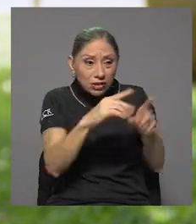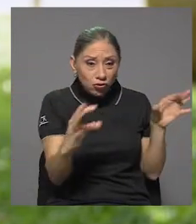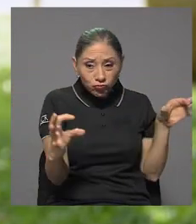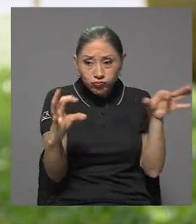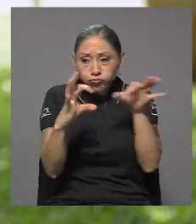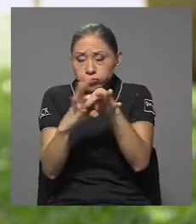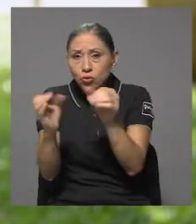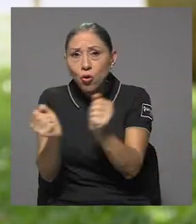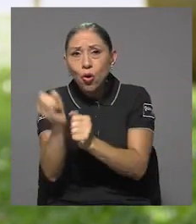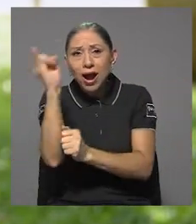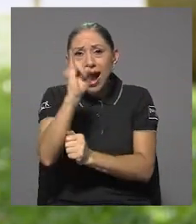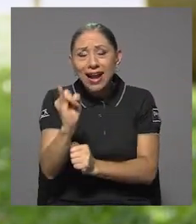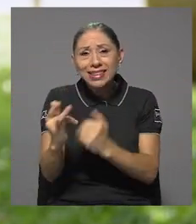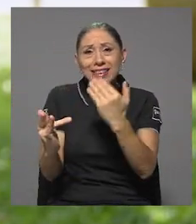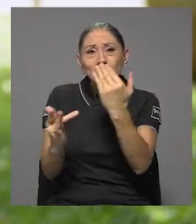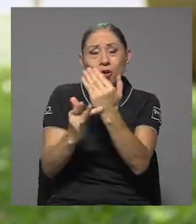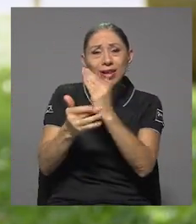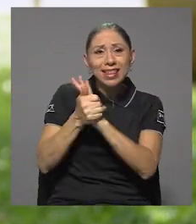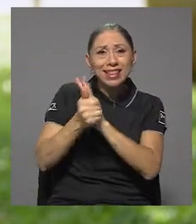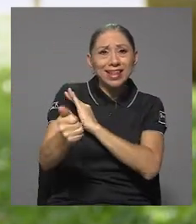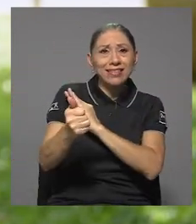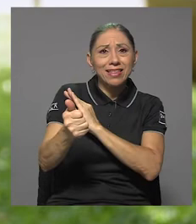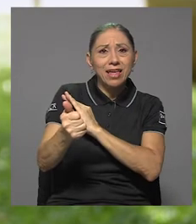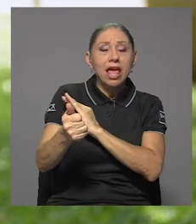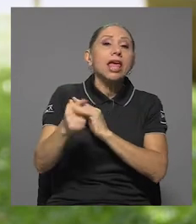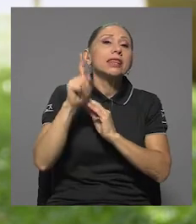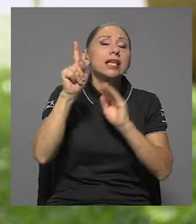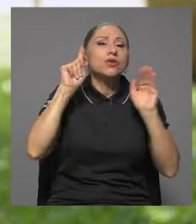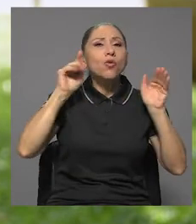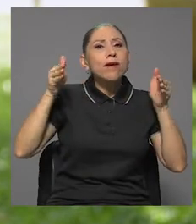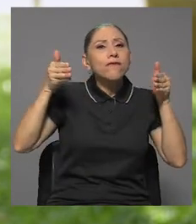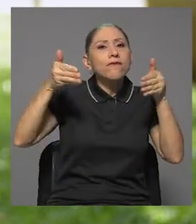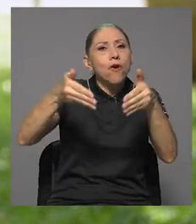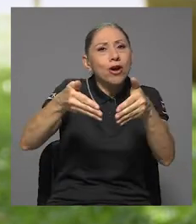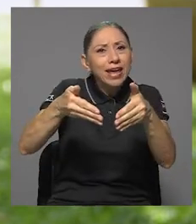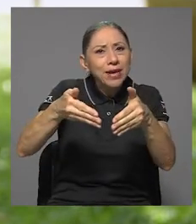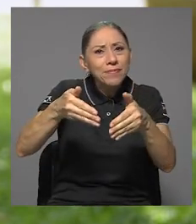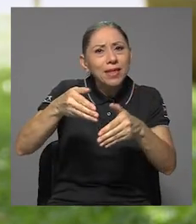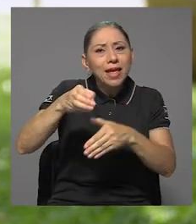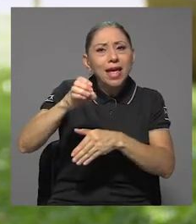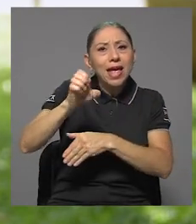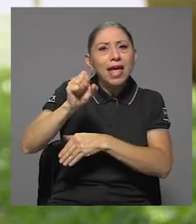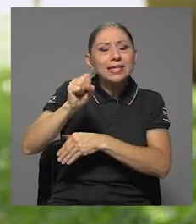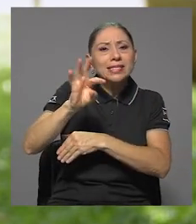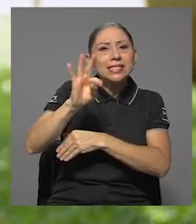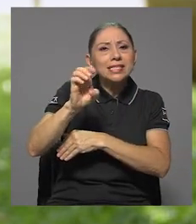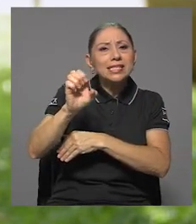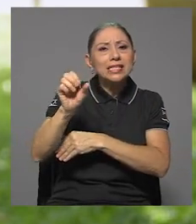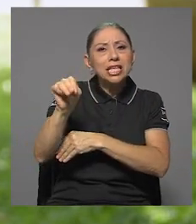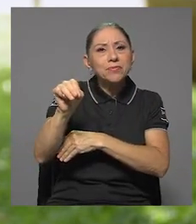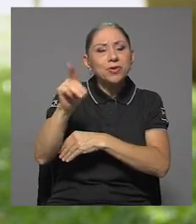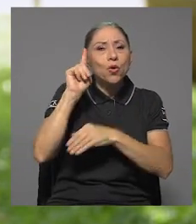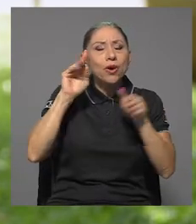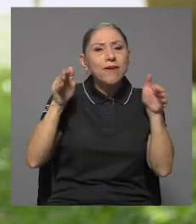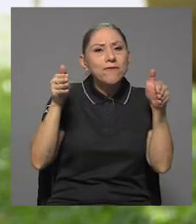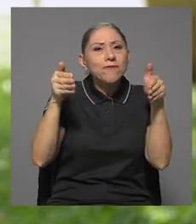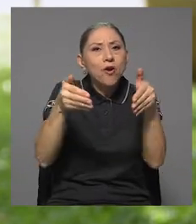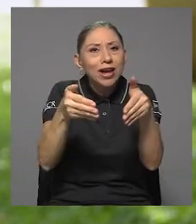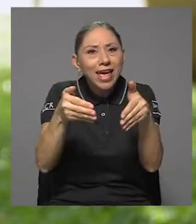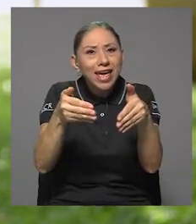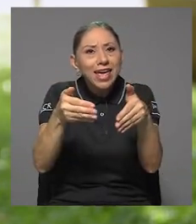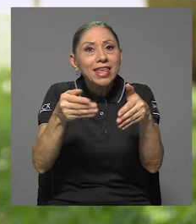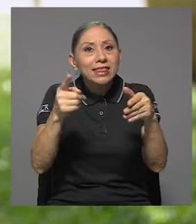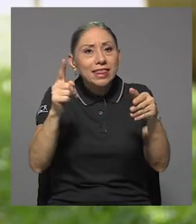tecnología y el talento desde un enfoque STEM o STEAM y desde un enfoque de inclusión educativa. Entonces,